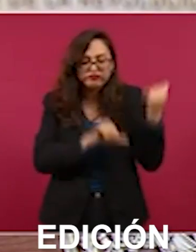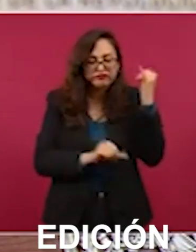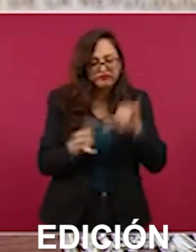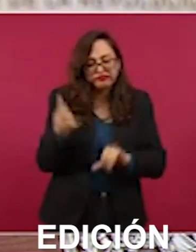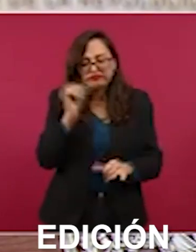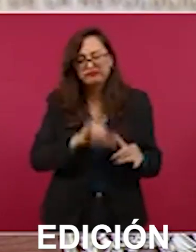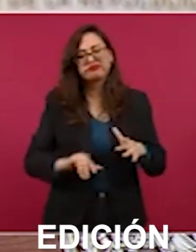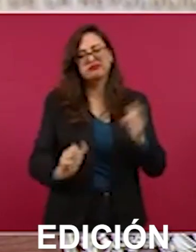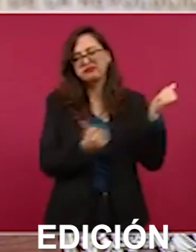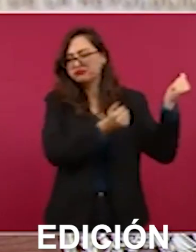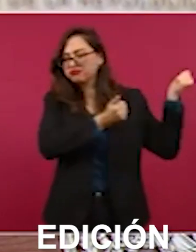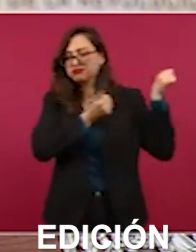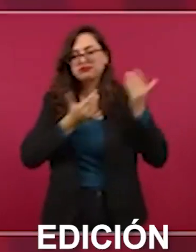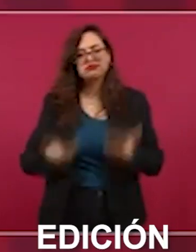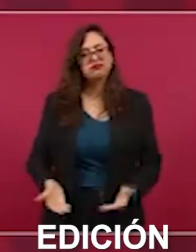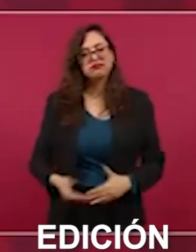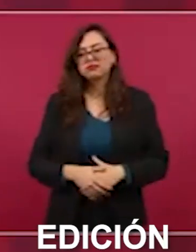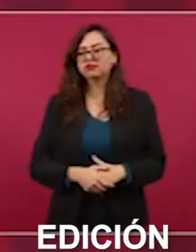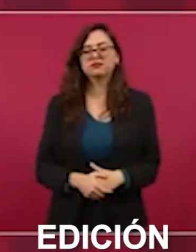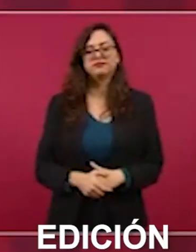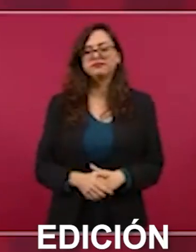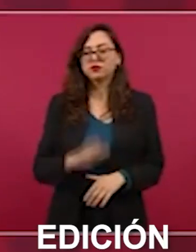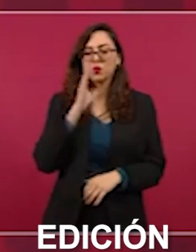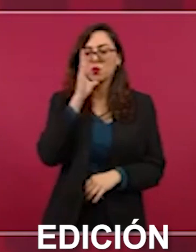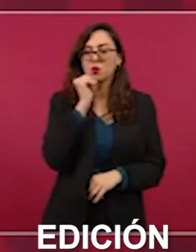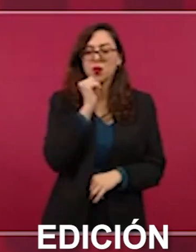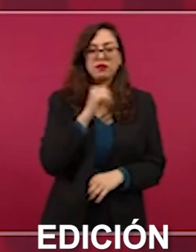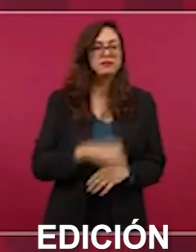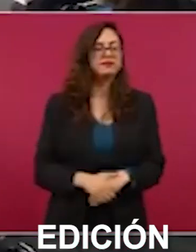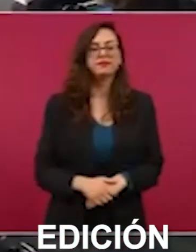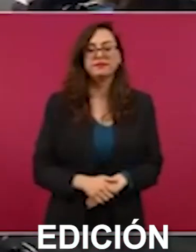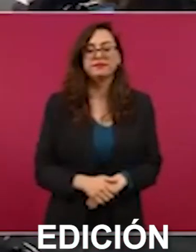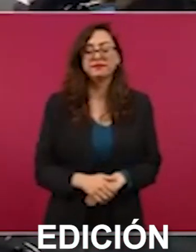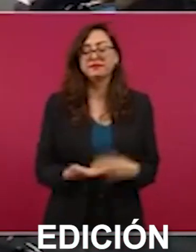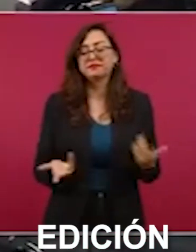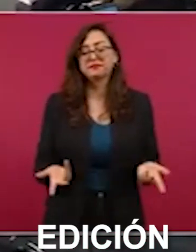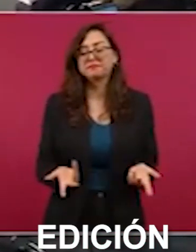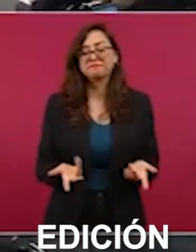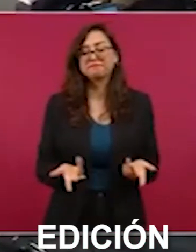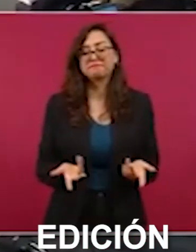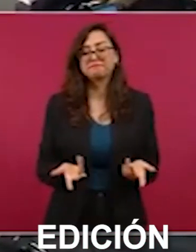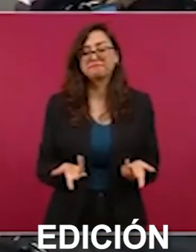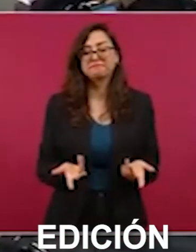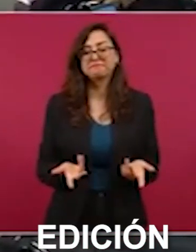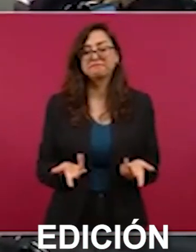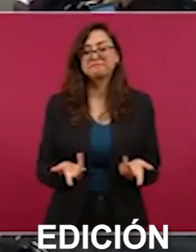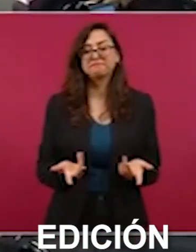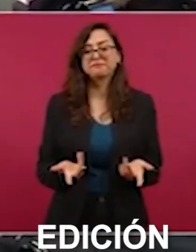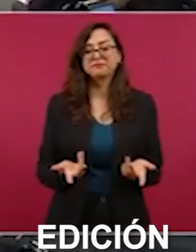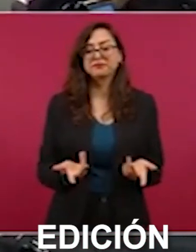ya sea amarillo, que